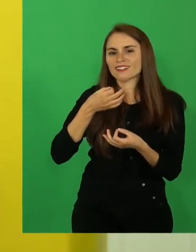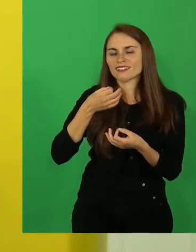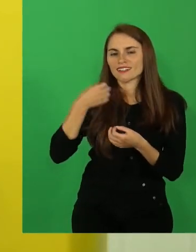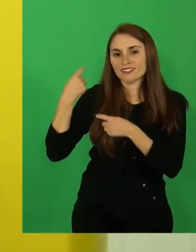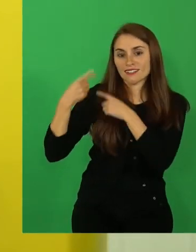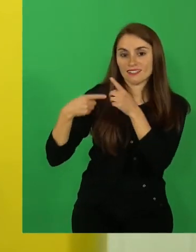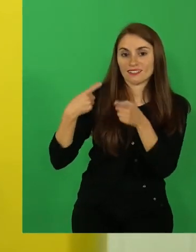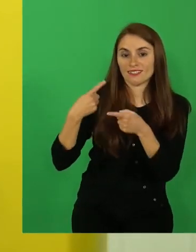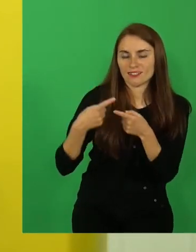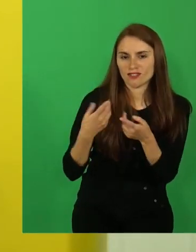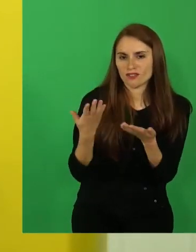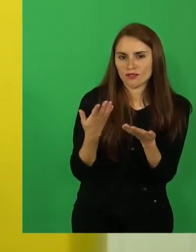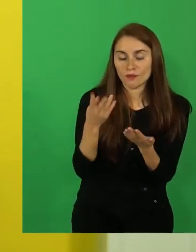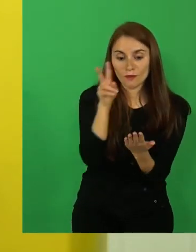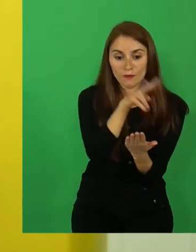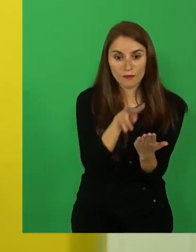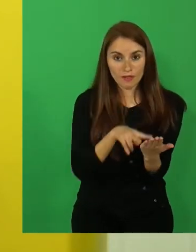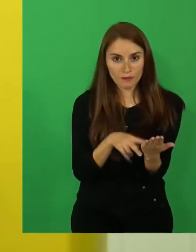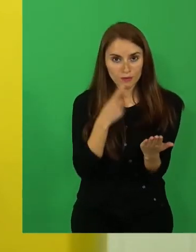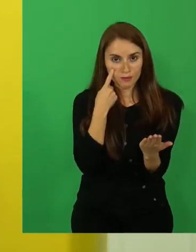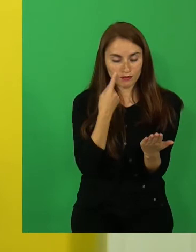¿Lo leemos?